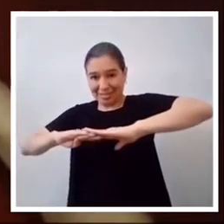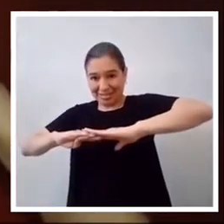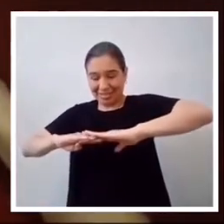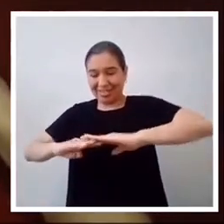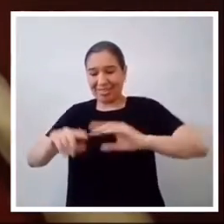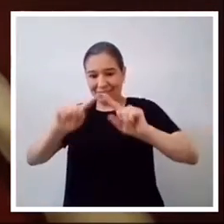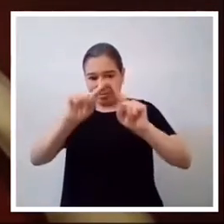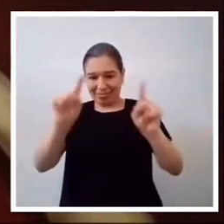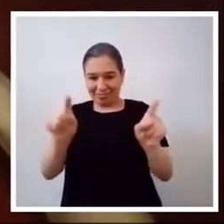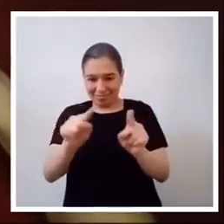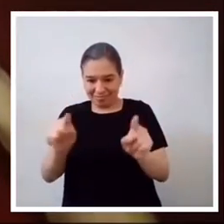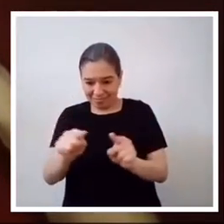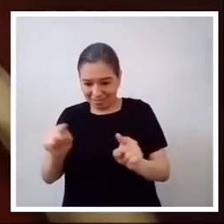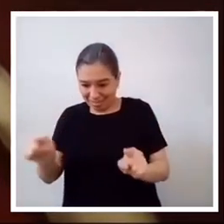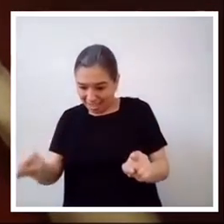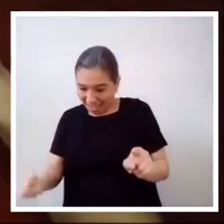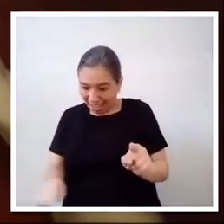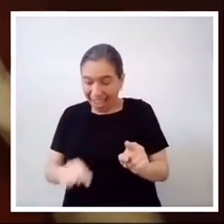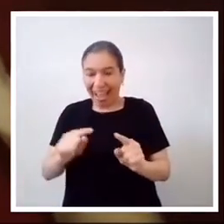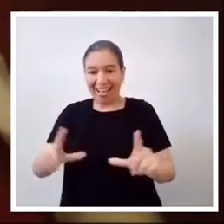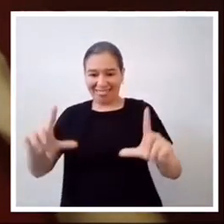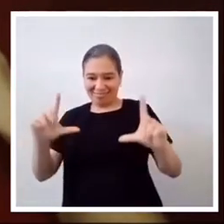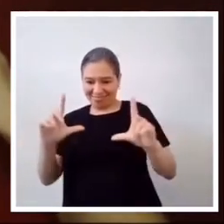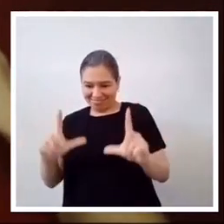en la parte de abajo.